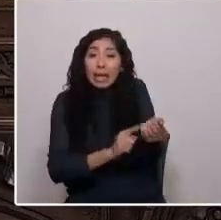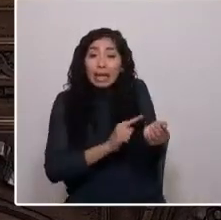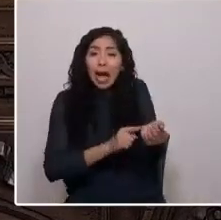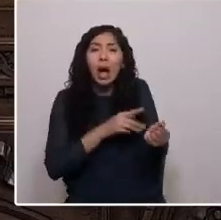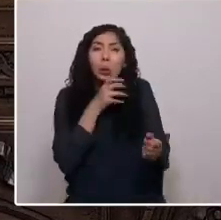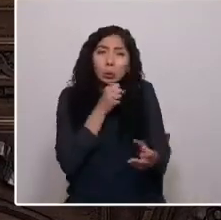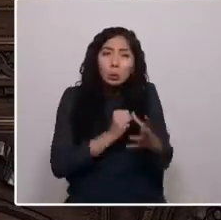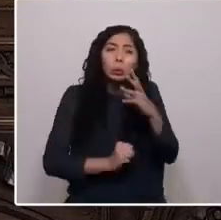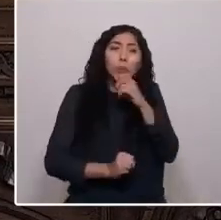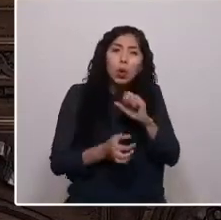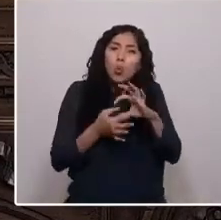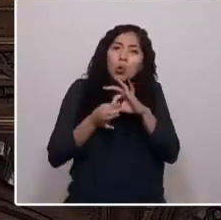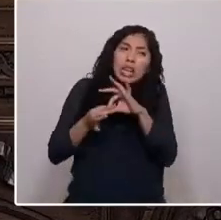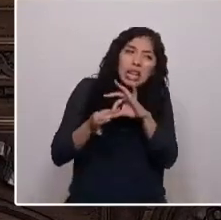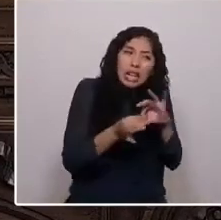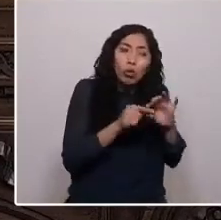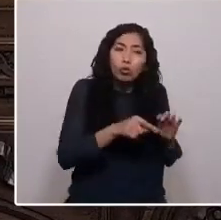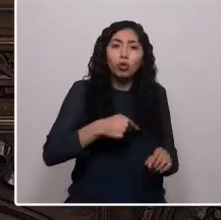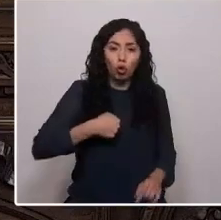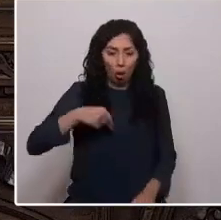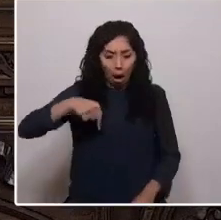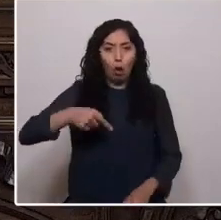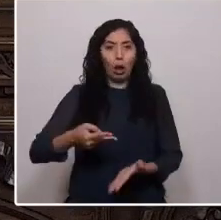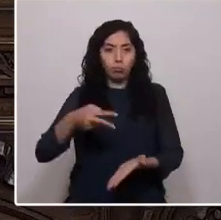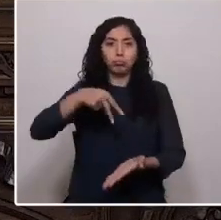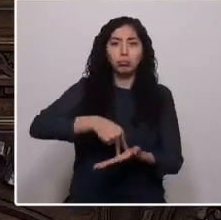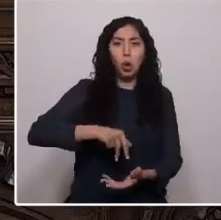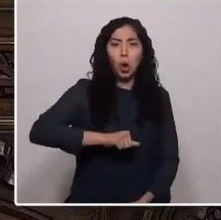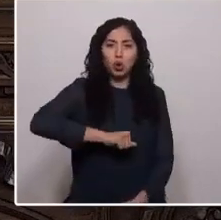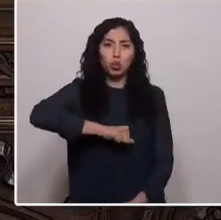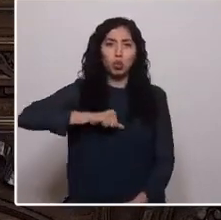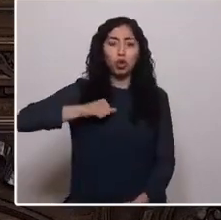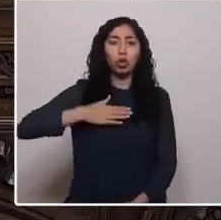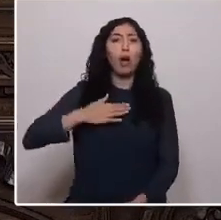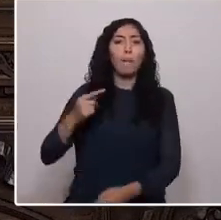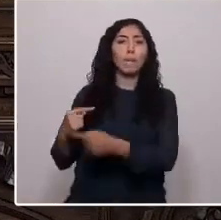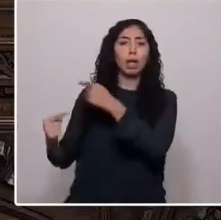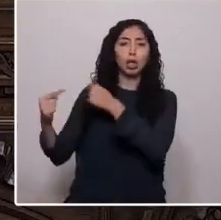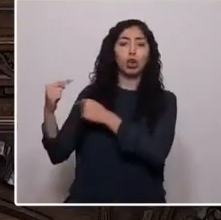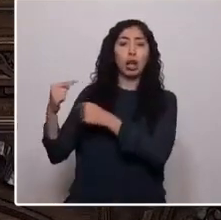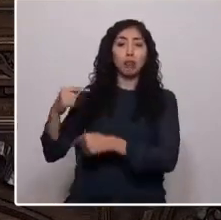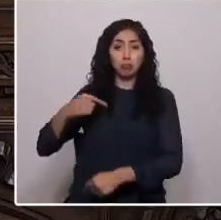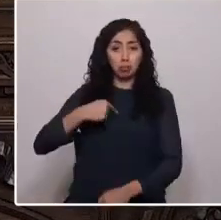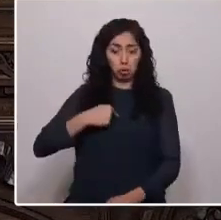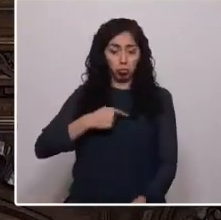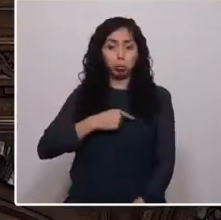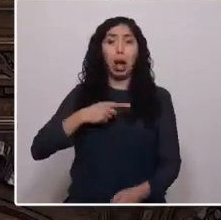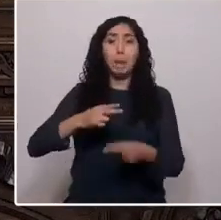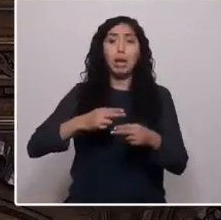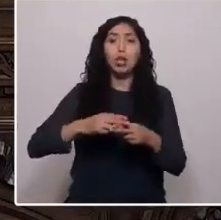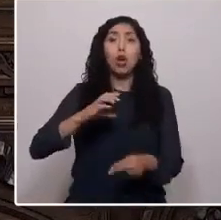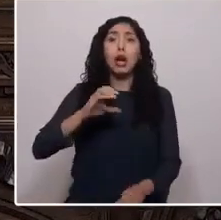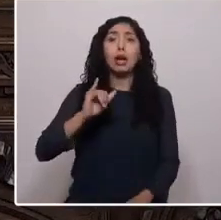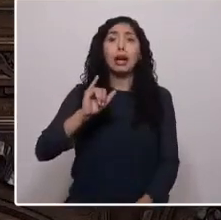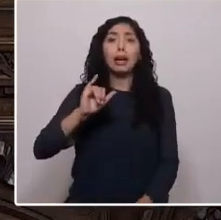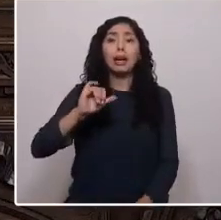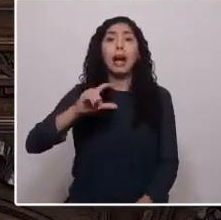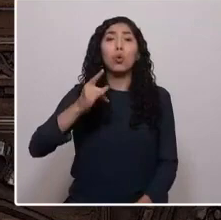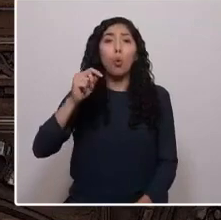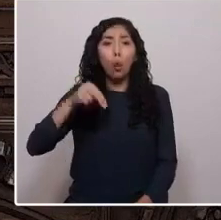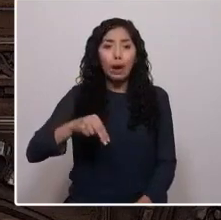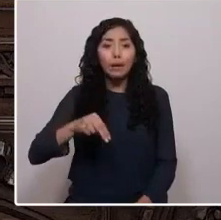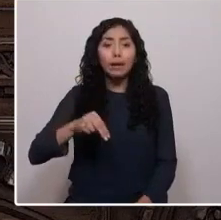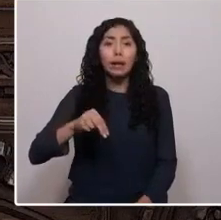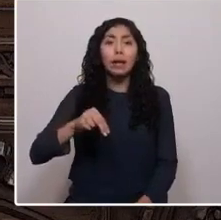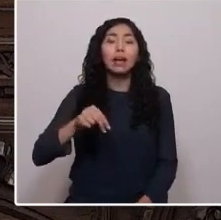encuentro de pie, orgulloso de tener historia. Por llamarme caiguanan capán y por tener la posibilidad